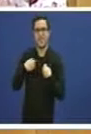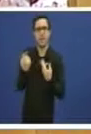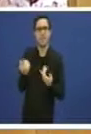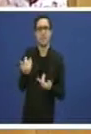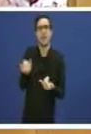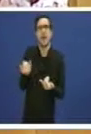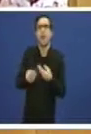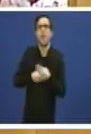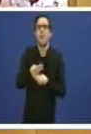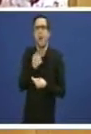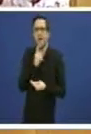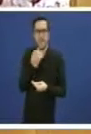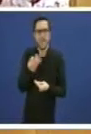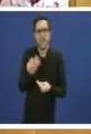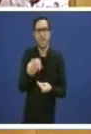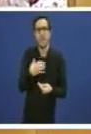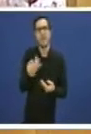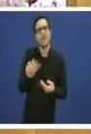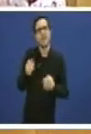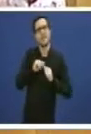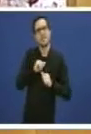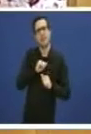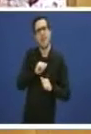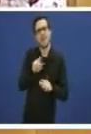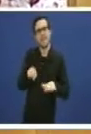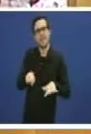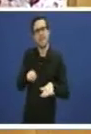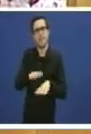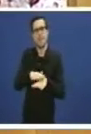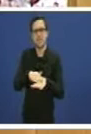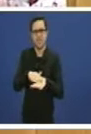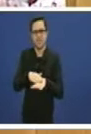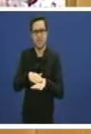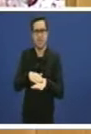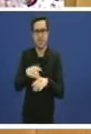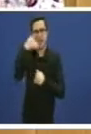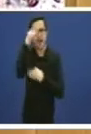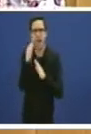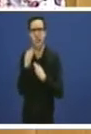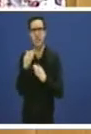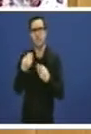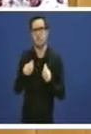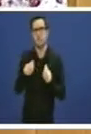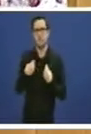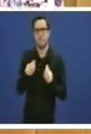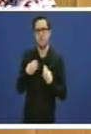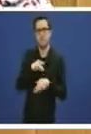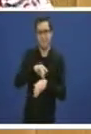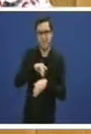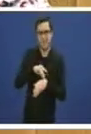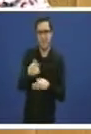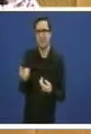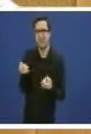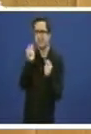atendidos. Danse vostedes conta do tipo de debate que están vostedes incluindo os nosos e os de fora. Danse